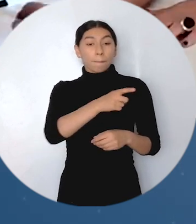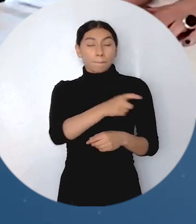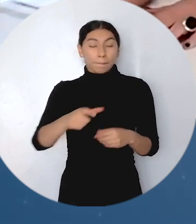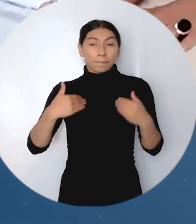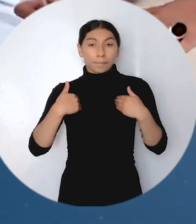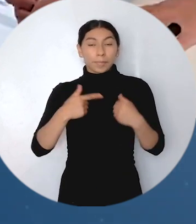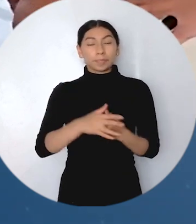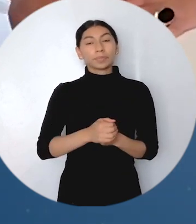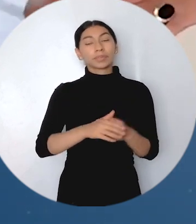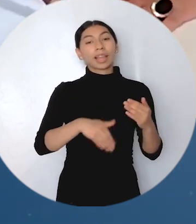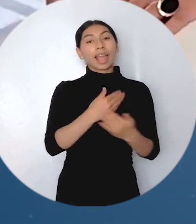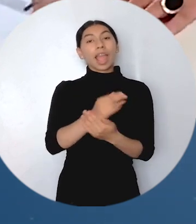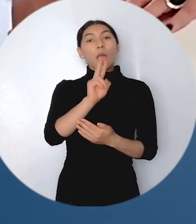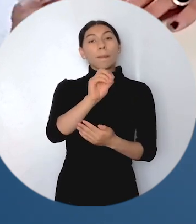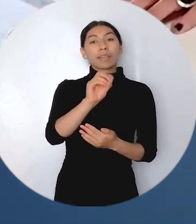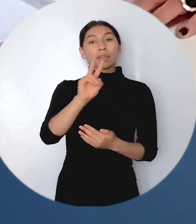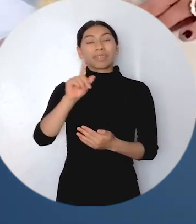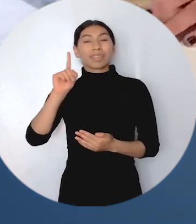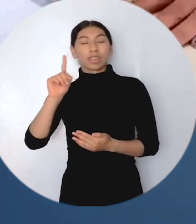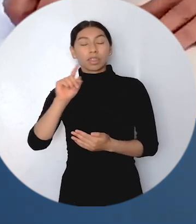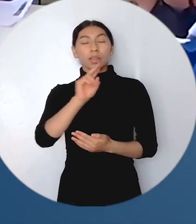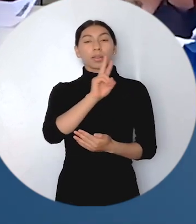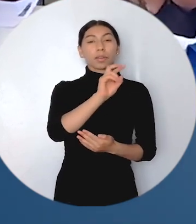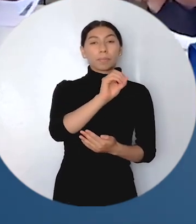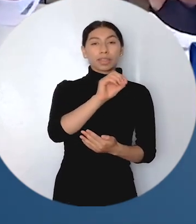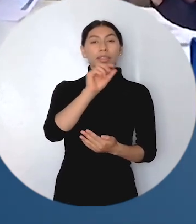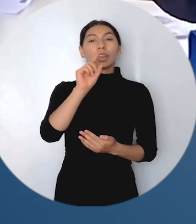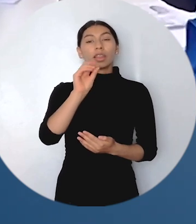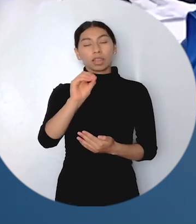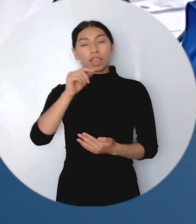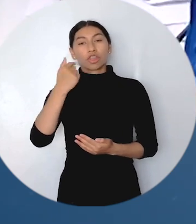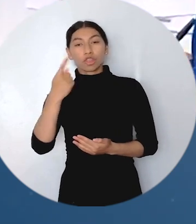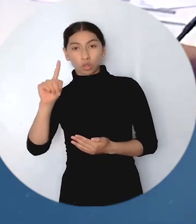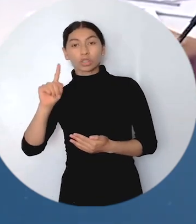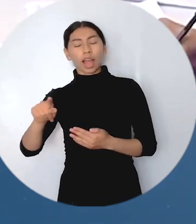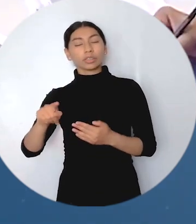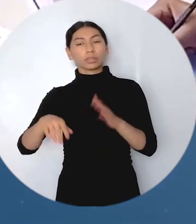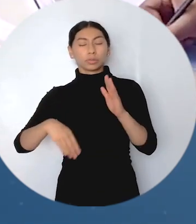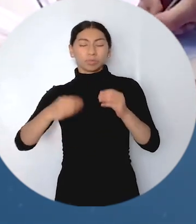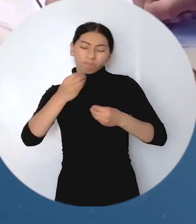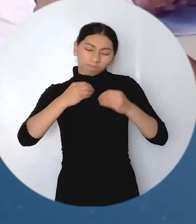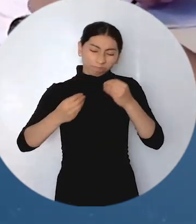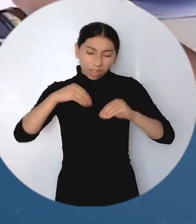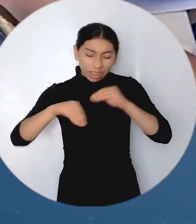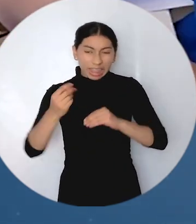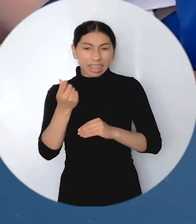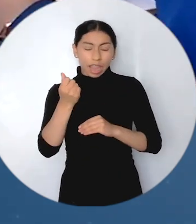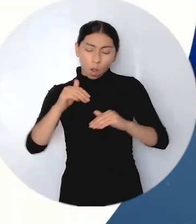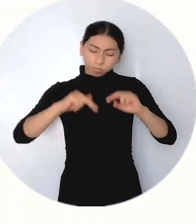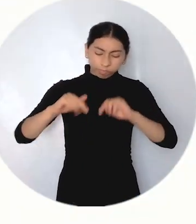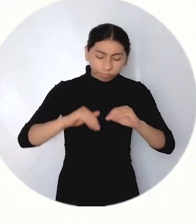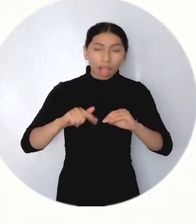en este territorio. Desde el 2012, la entidad en Antioquia ha invertido más de 3 billones de pesos en reparación integral a las víctimas de este